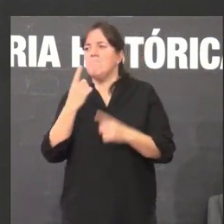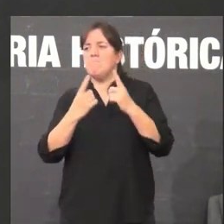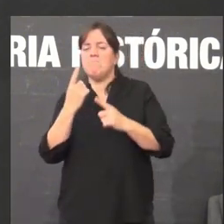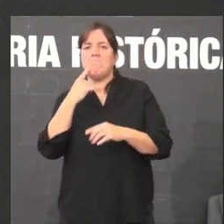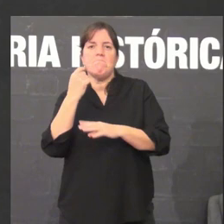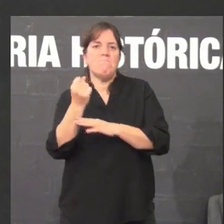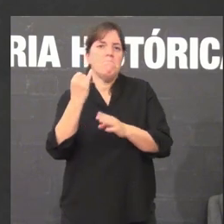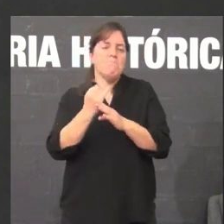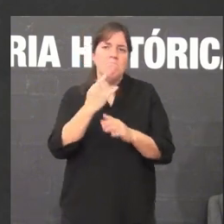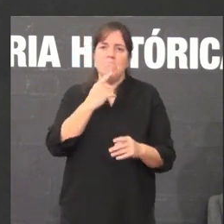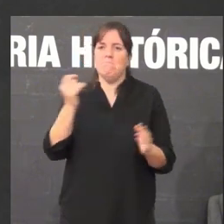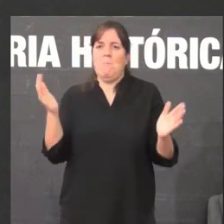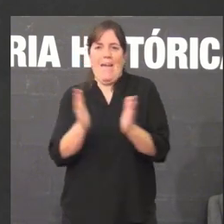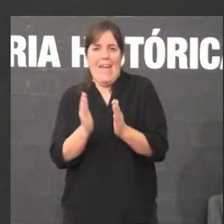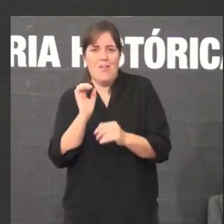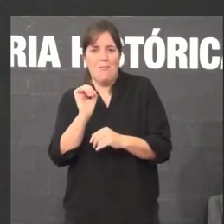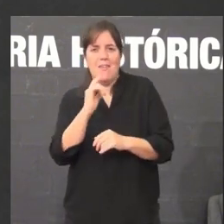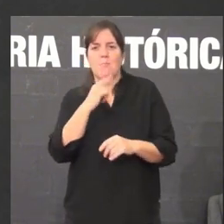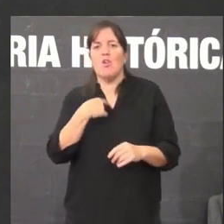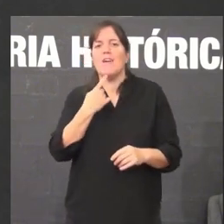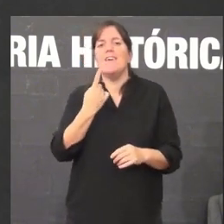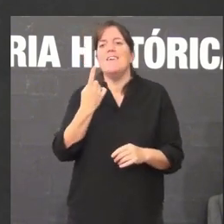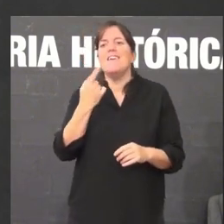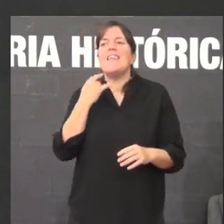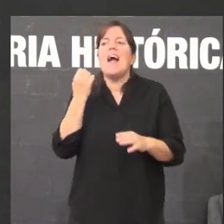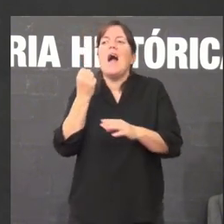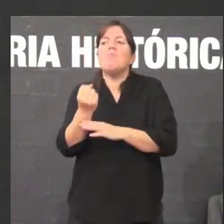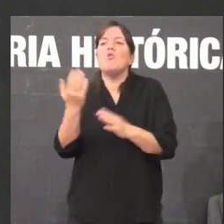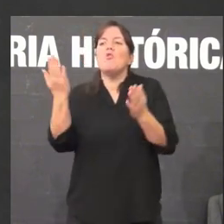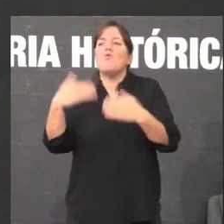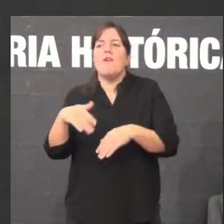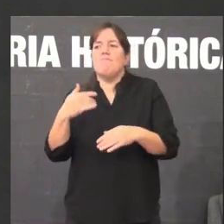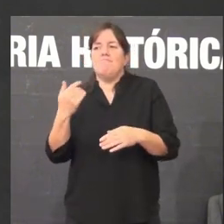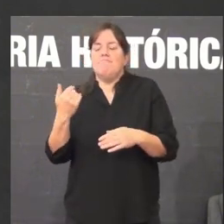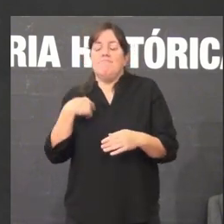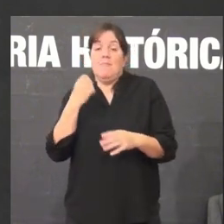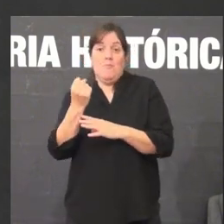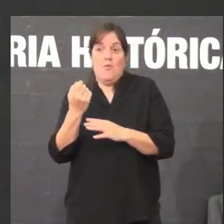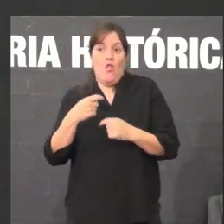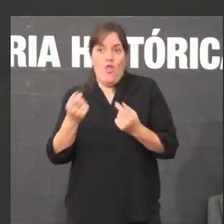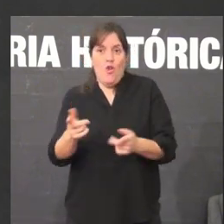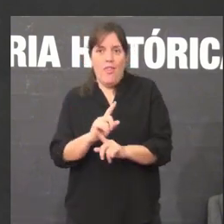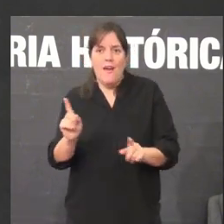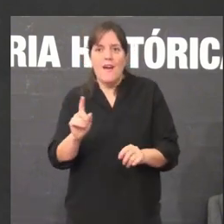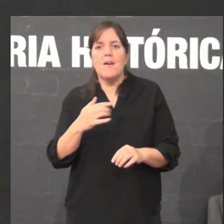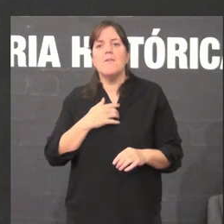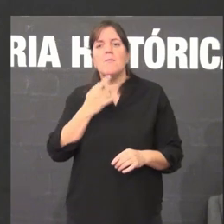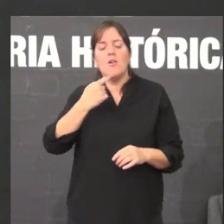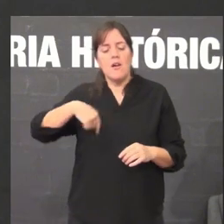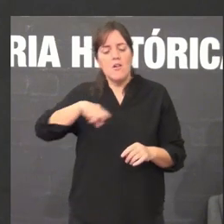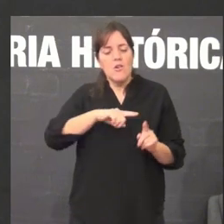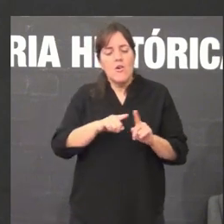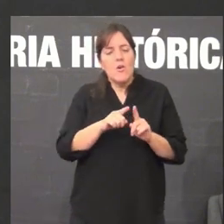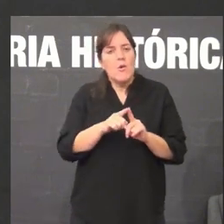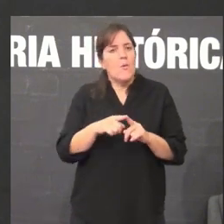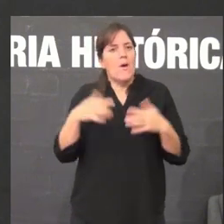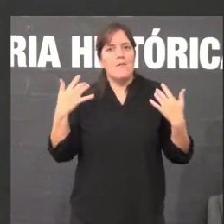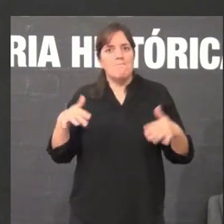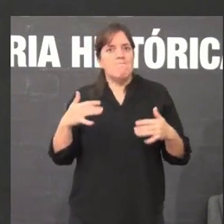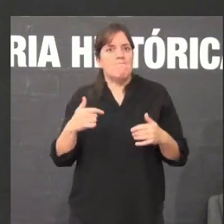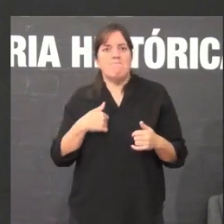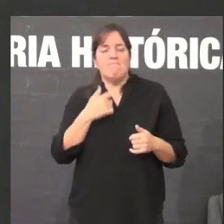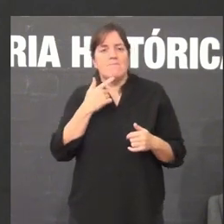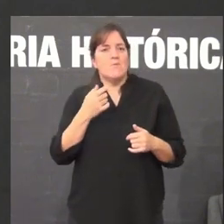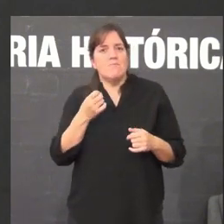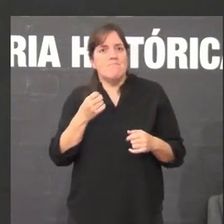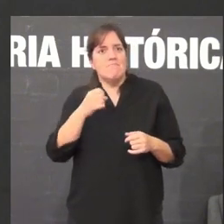porque, en fin, quem debería darlo sobre todo non o dá, máis a mín abraiou-me. Fixen